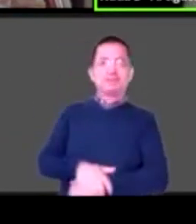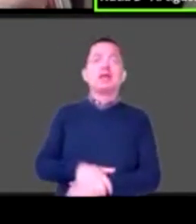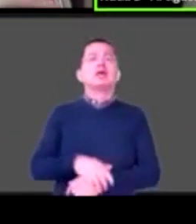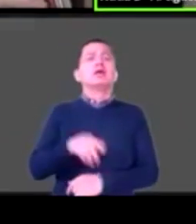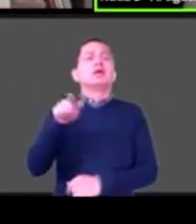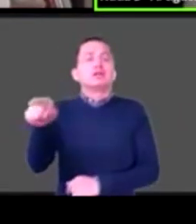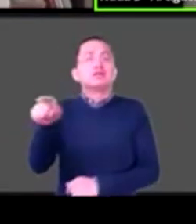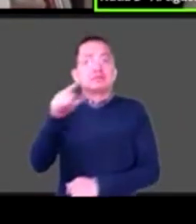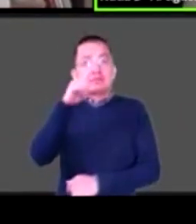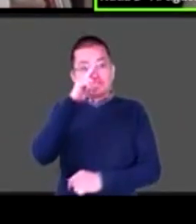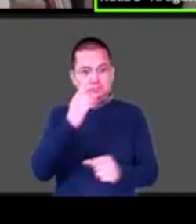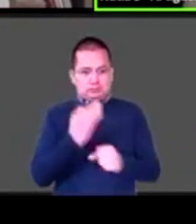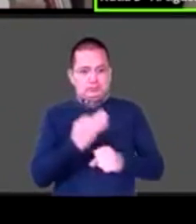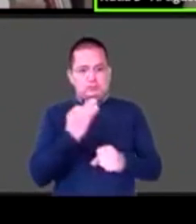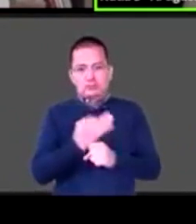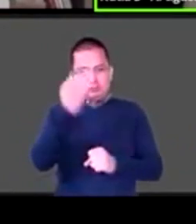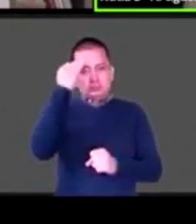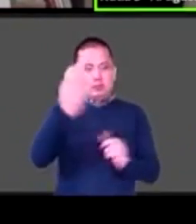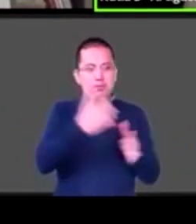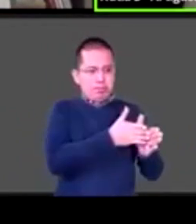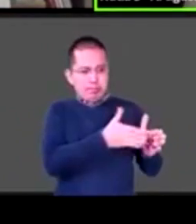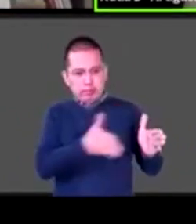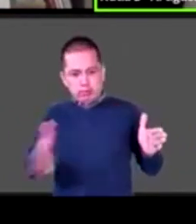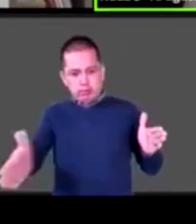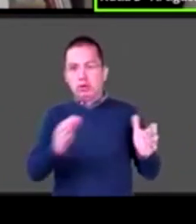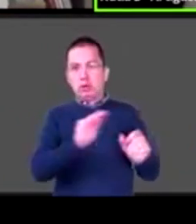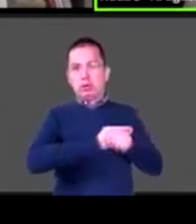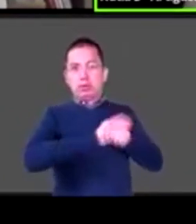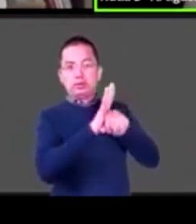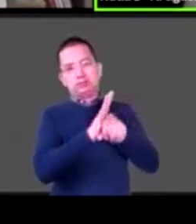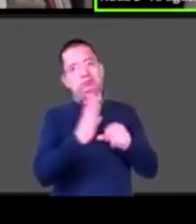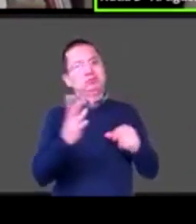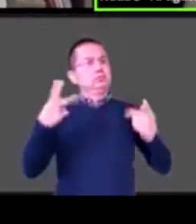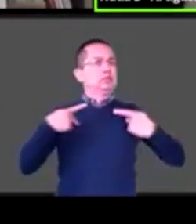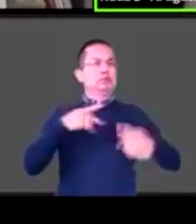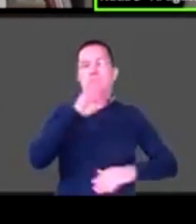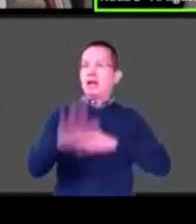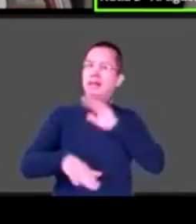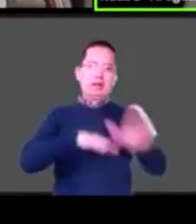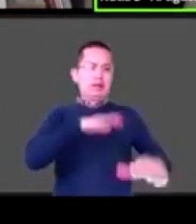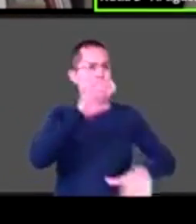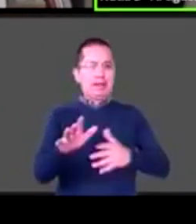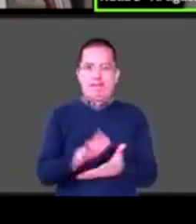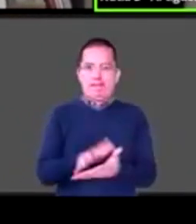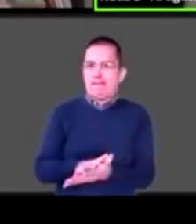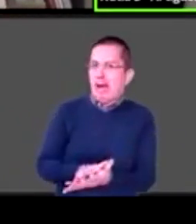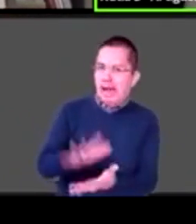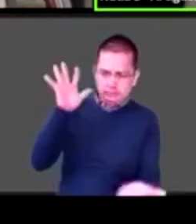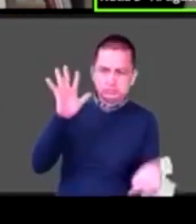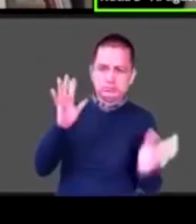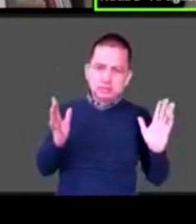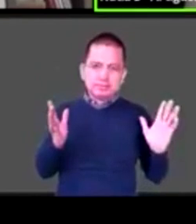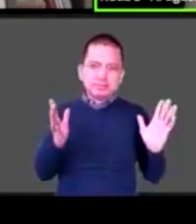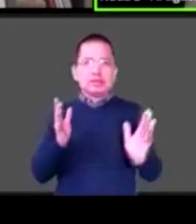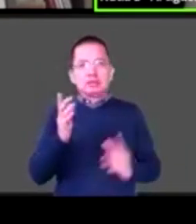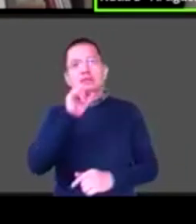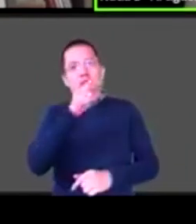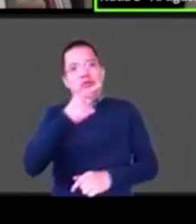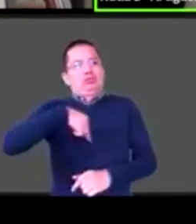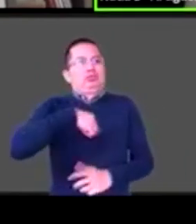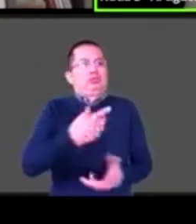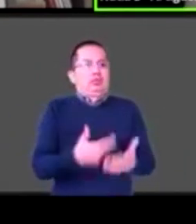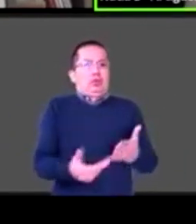ahorita en la pandemia, pues, más personas mueren, ¿no? Y tenemos otros duelos que vivir, ¿no? De otras formas de vida,